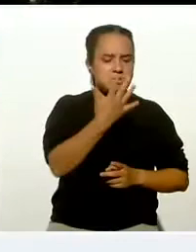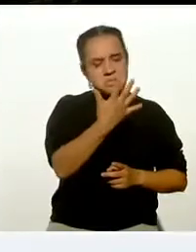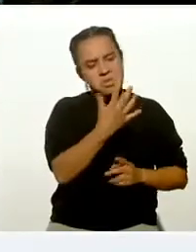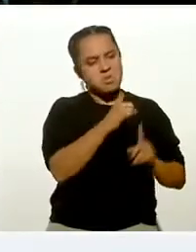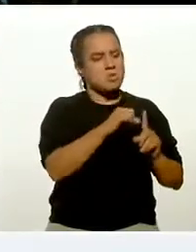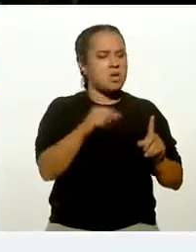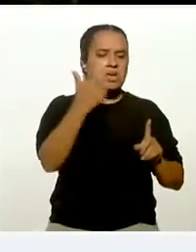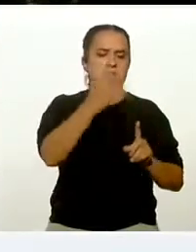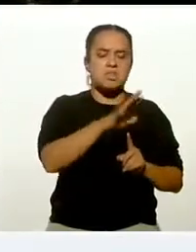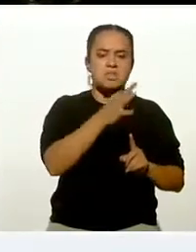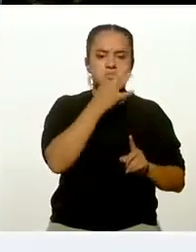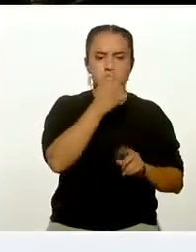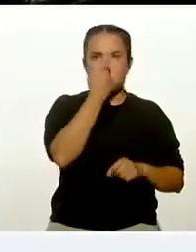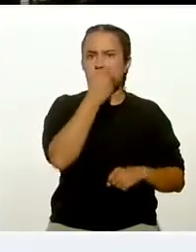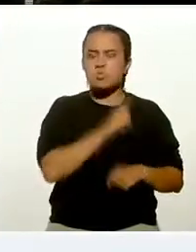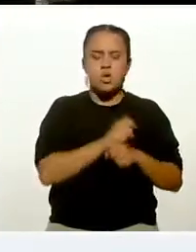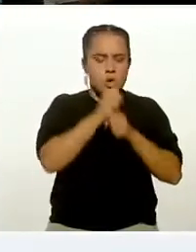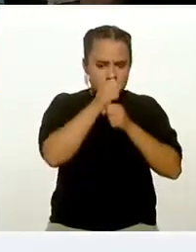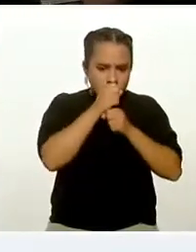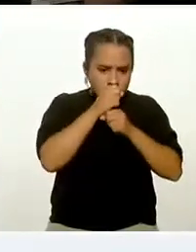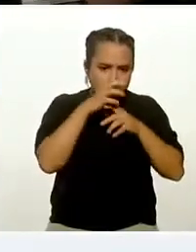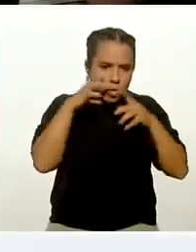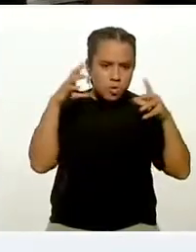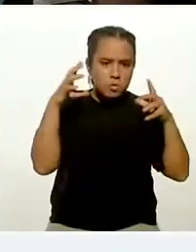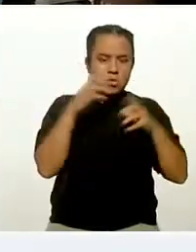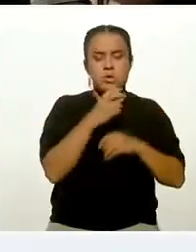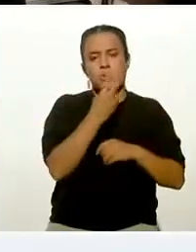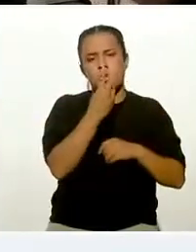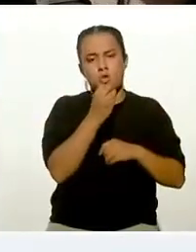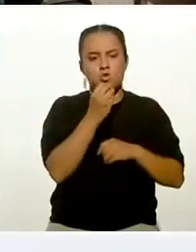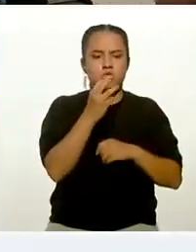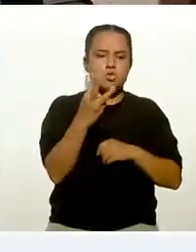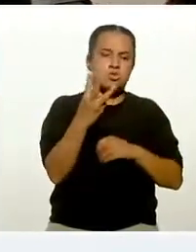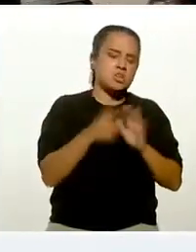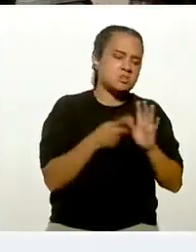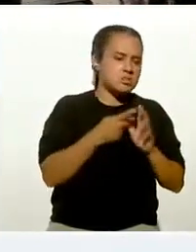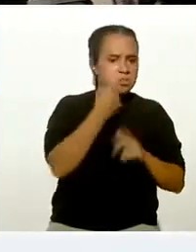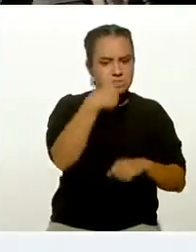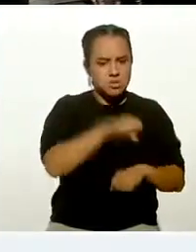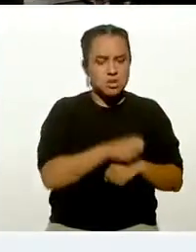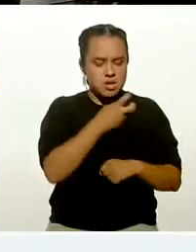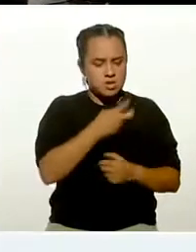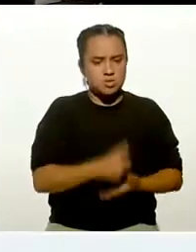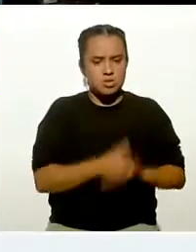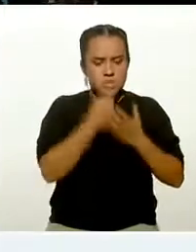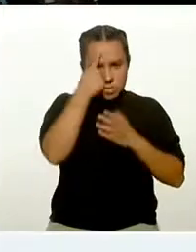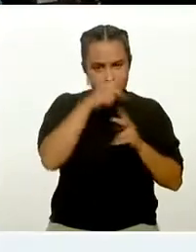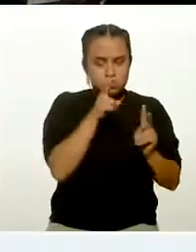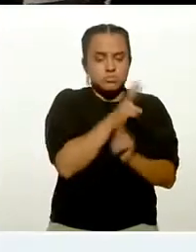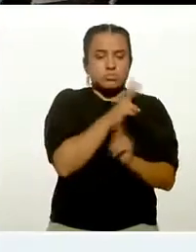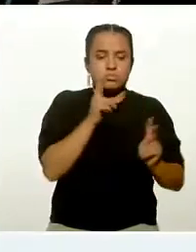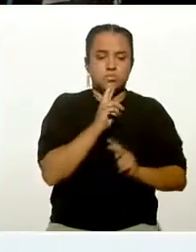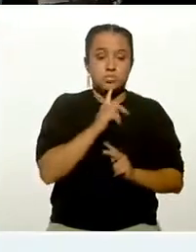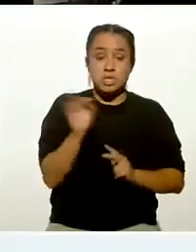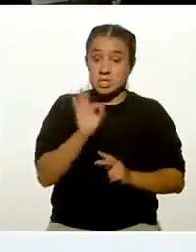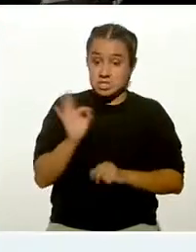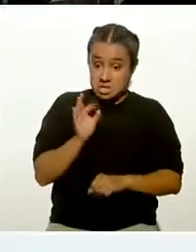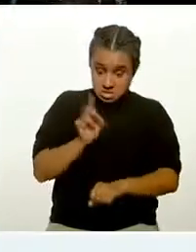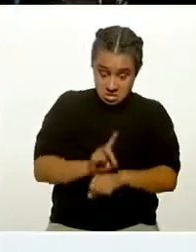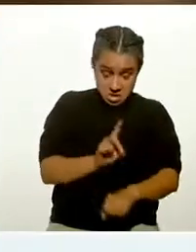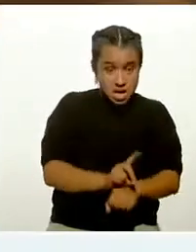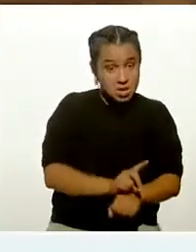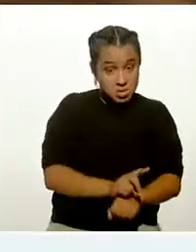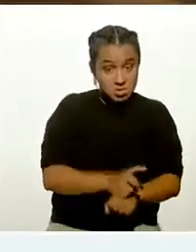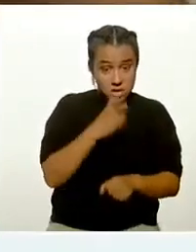al día. Una duración de 2 a 3 veces por semana y esto me va a ayudar. Incluso si lo hago diario, también tiene